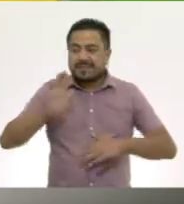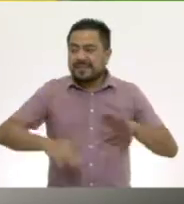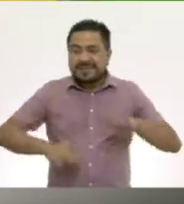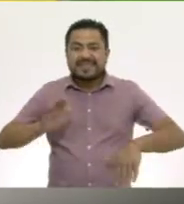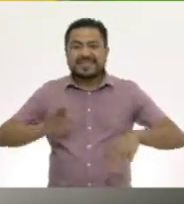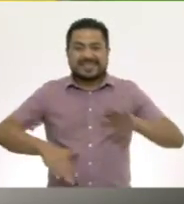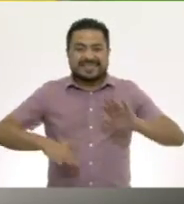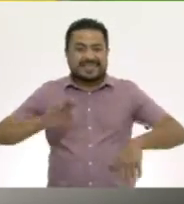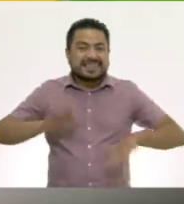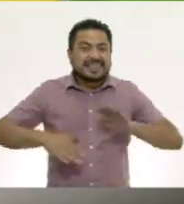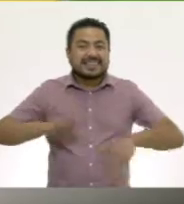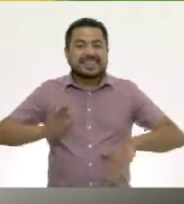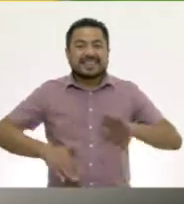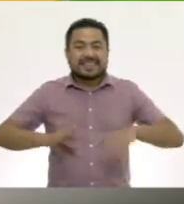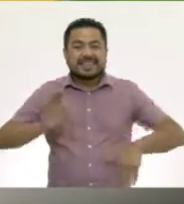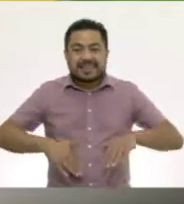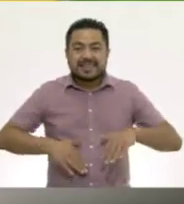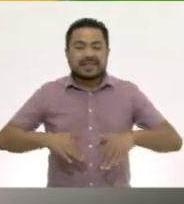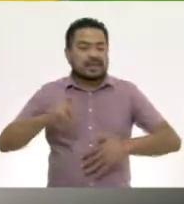¡Vamos!